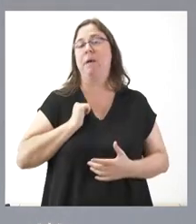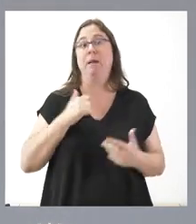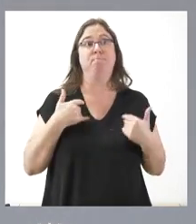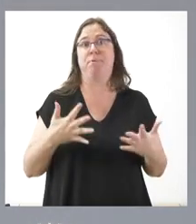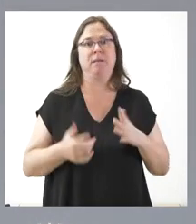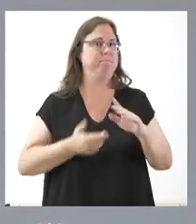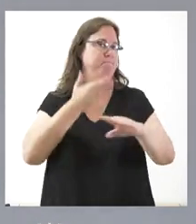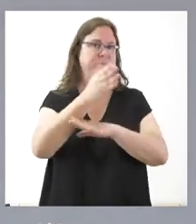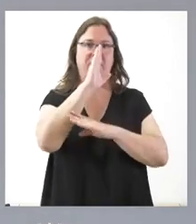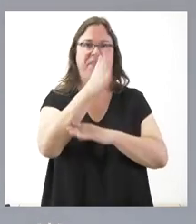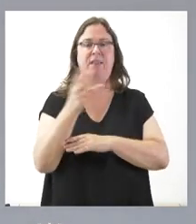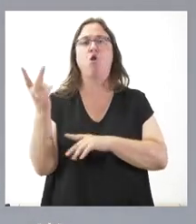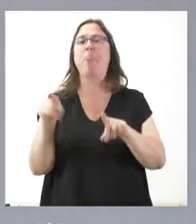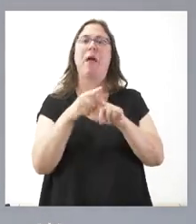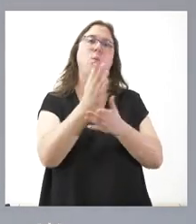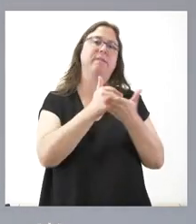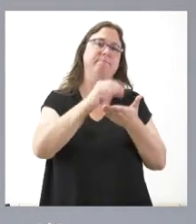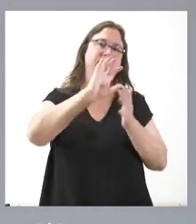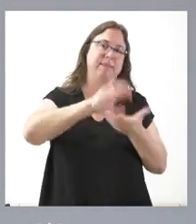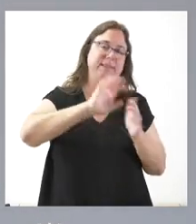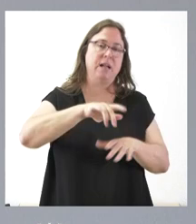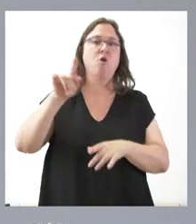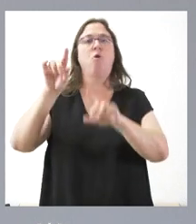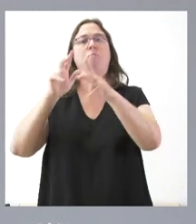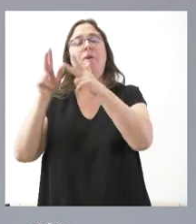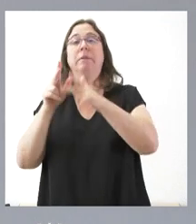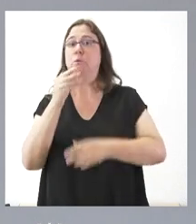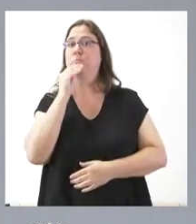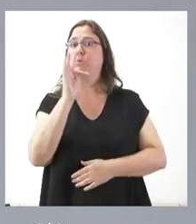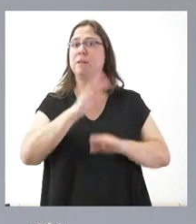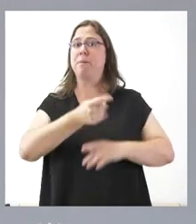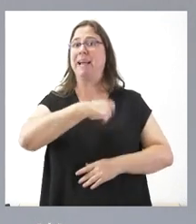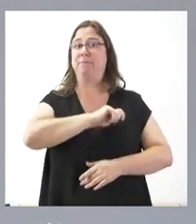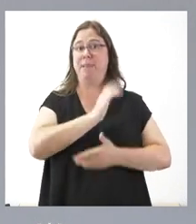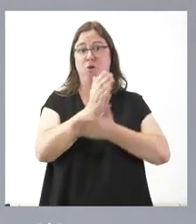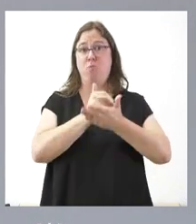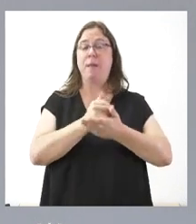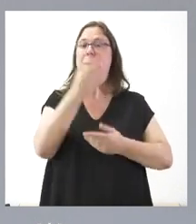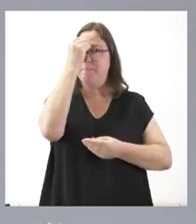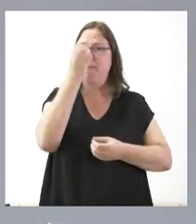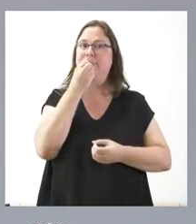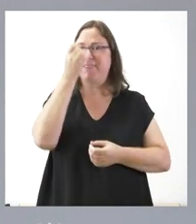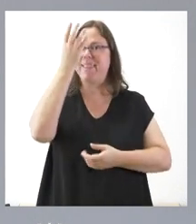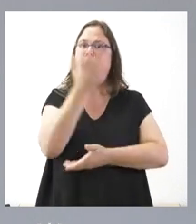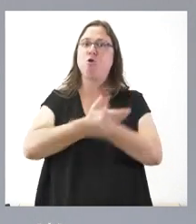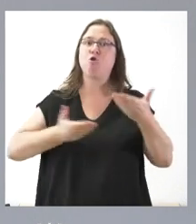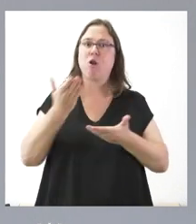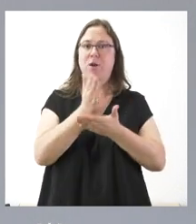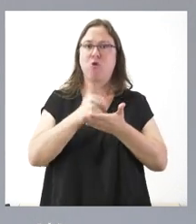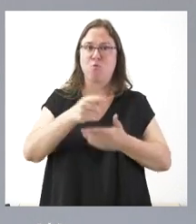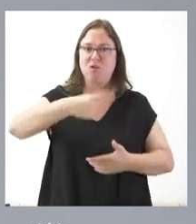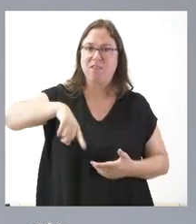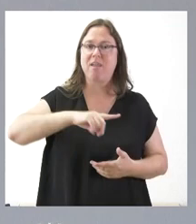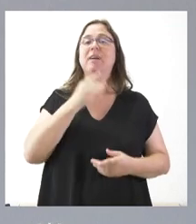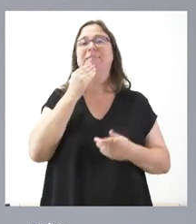disponerlo. Yo creo que esto es muy bueno para la España autonómica, la posibilidad de pensar en colaborar entre las comunidades autónomas y que esta colaboración se